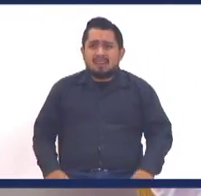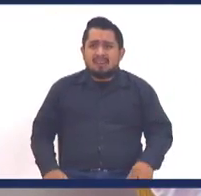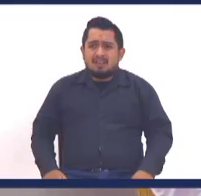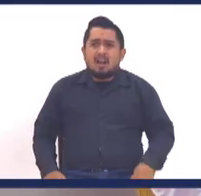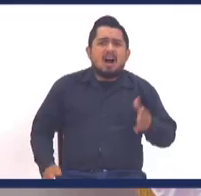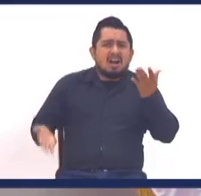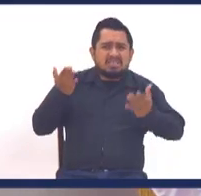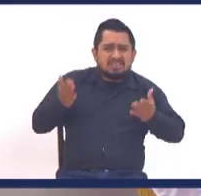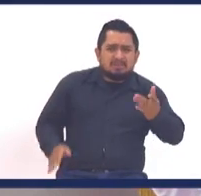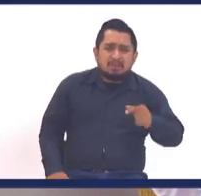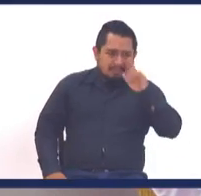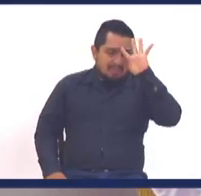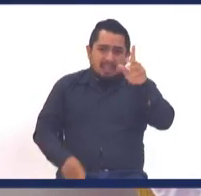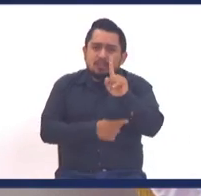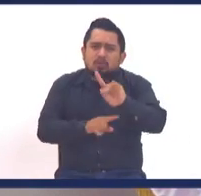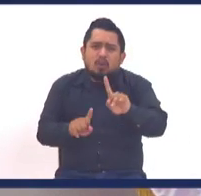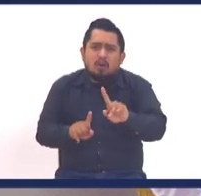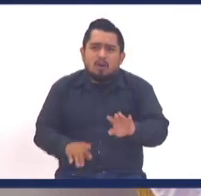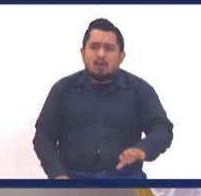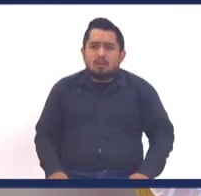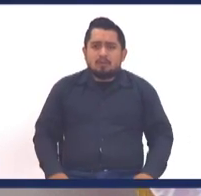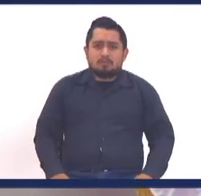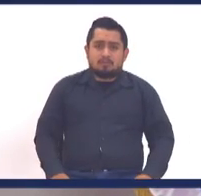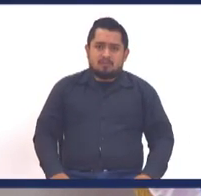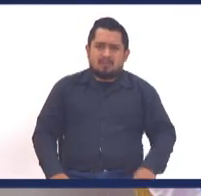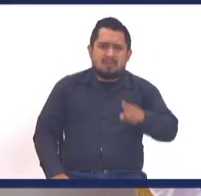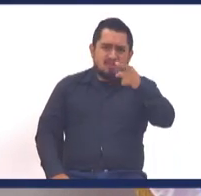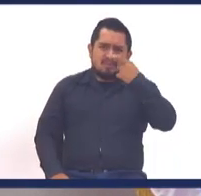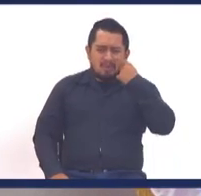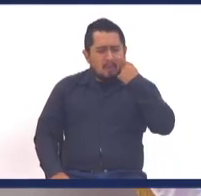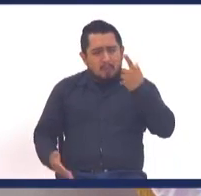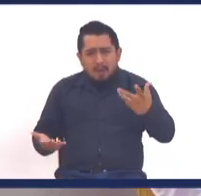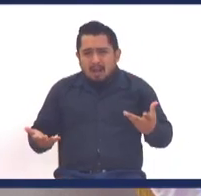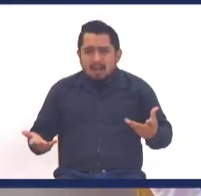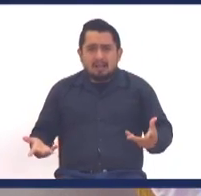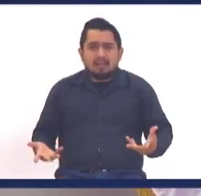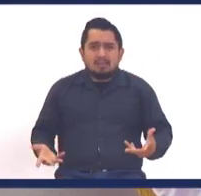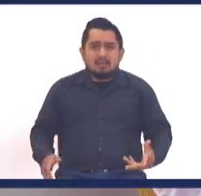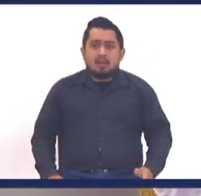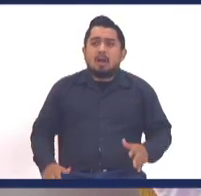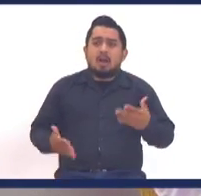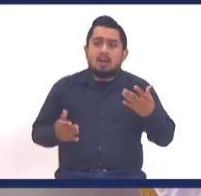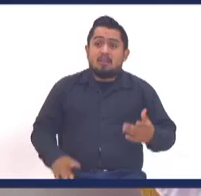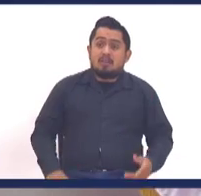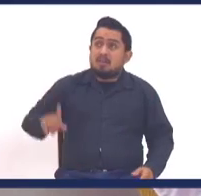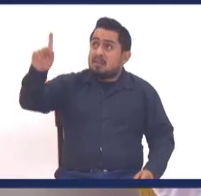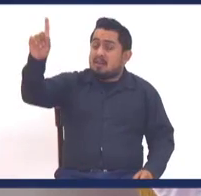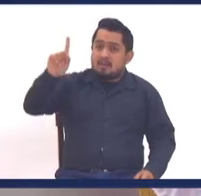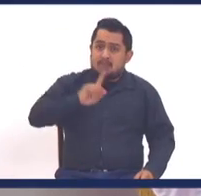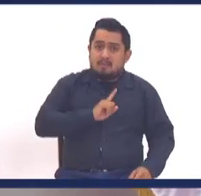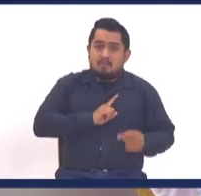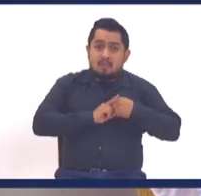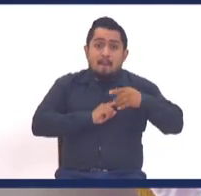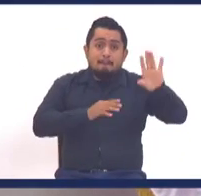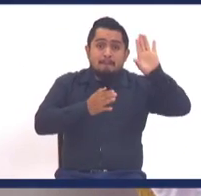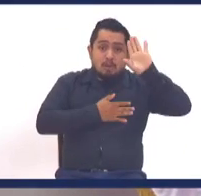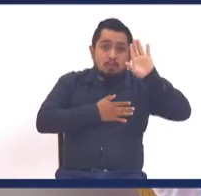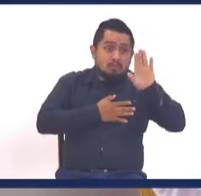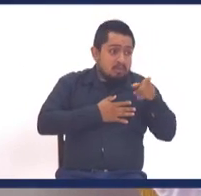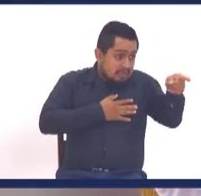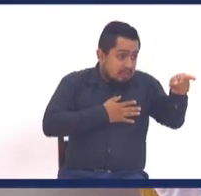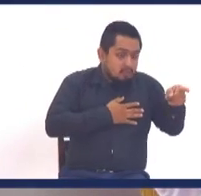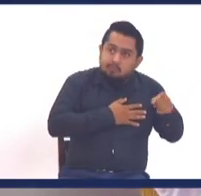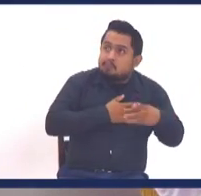Eso probablemente civilmente pero moralmente está bien amarrado. Está bien amarrado. ¿Por qué? Porque las promesas no se les hiciste a ella, se les hiciste a Dios.